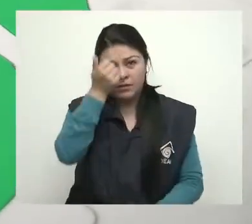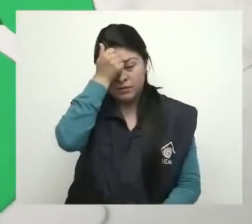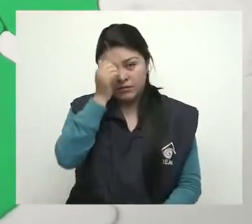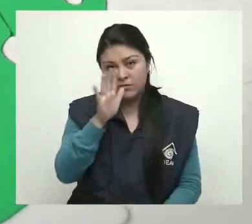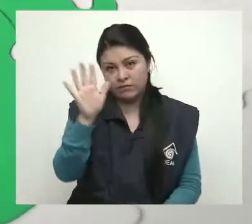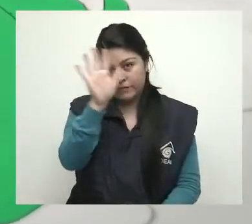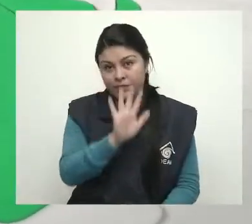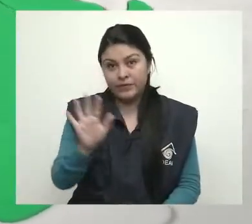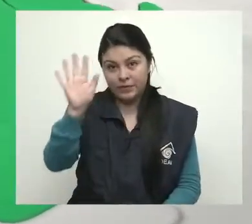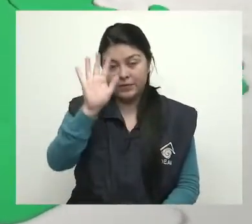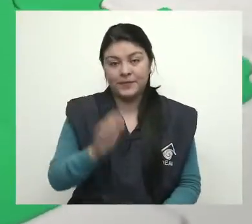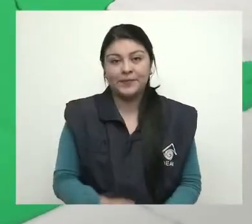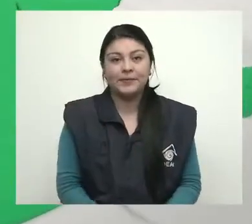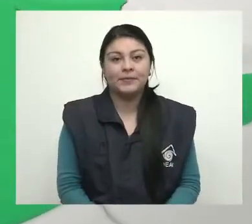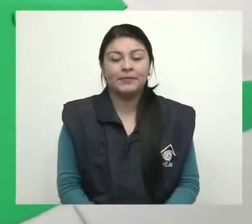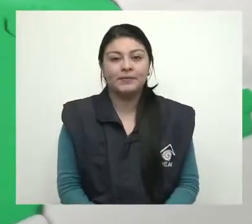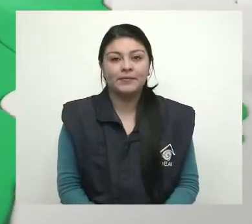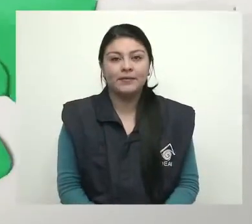región.